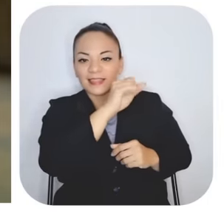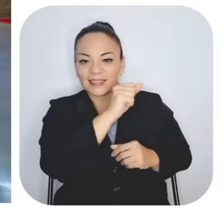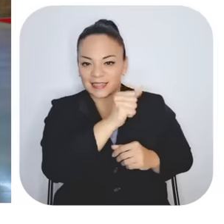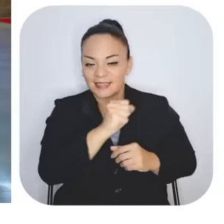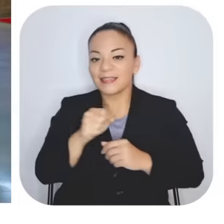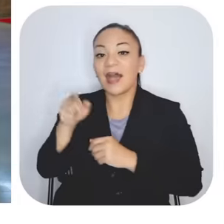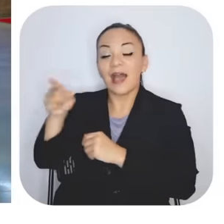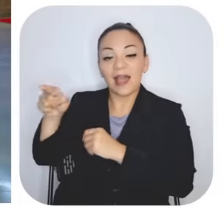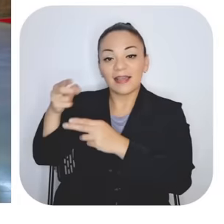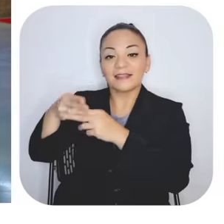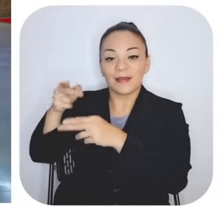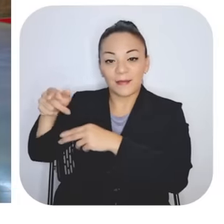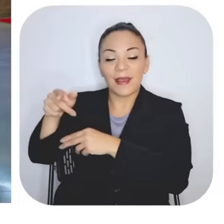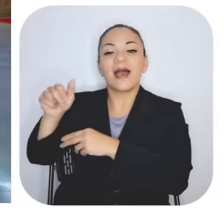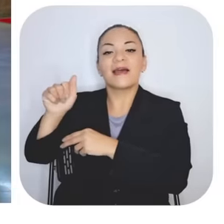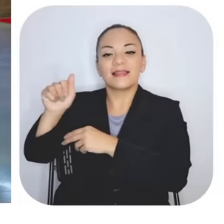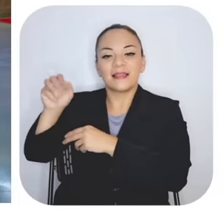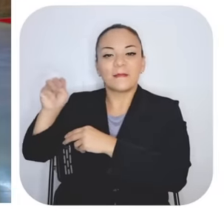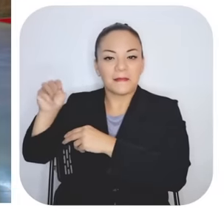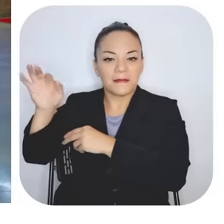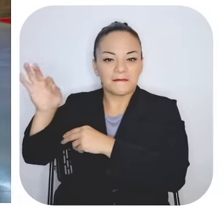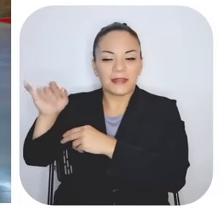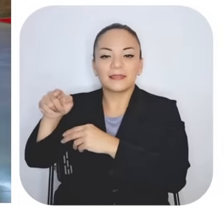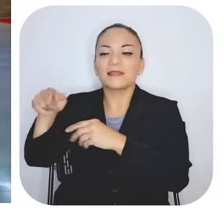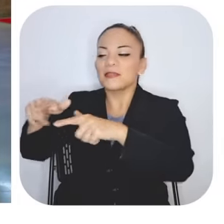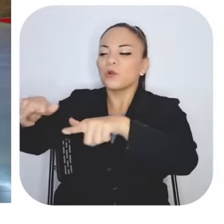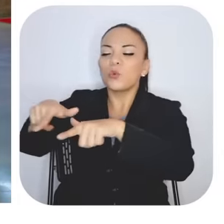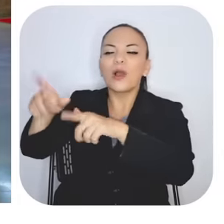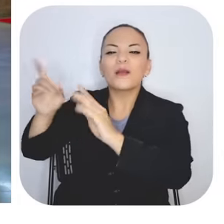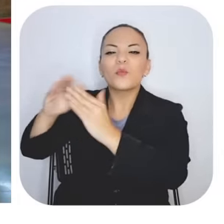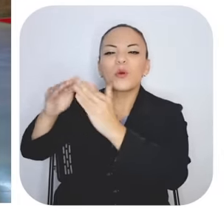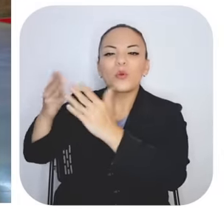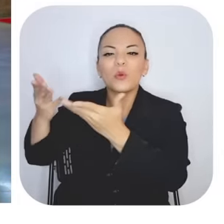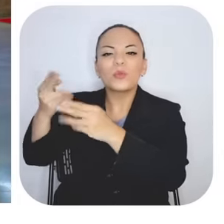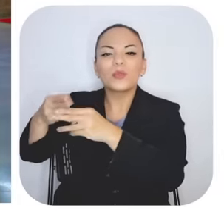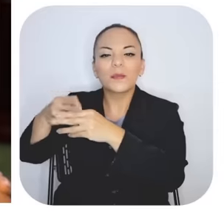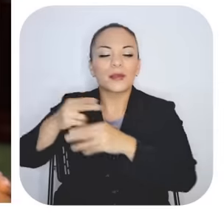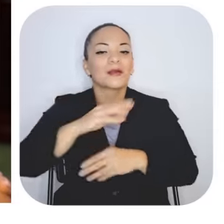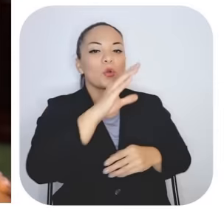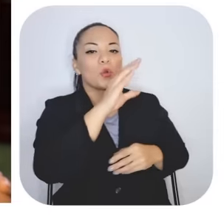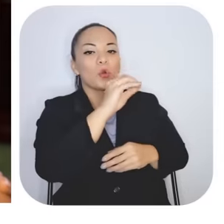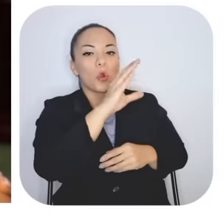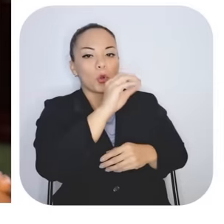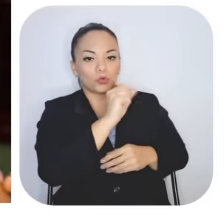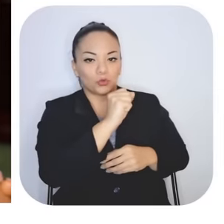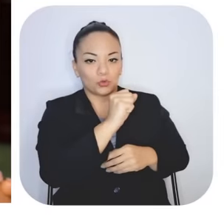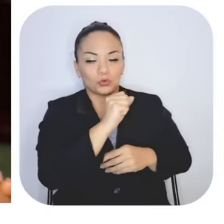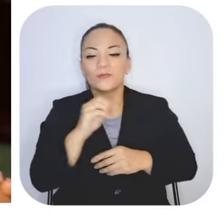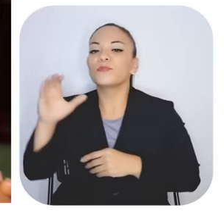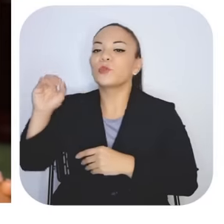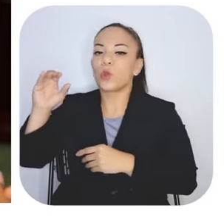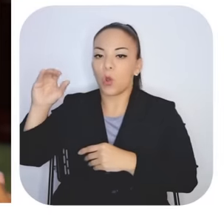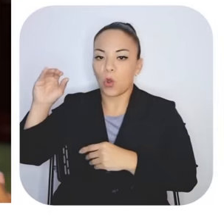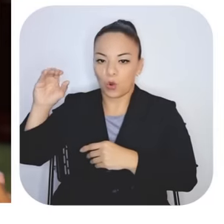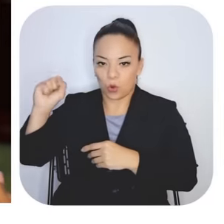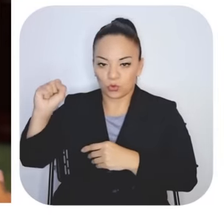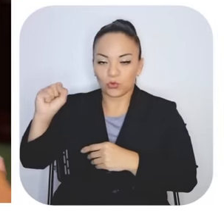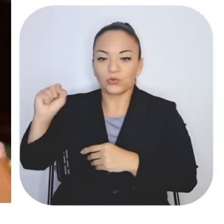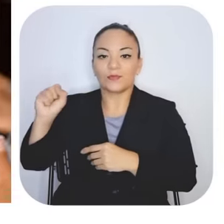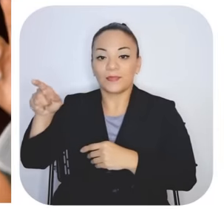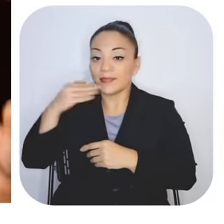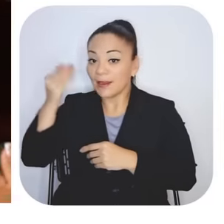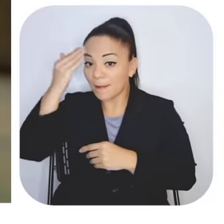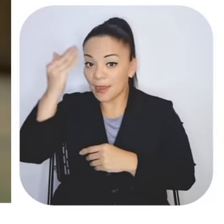Mata Freses es la escuela. ¿Y el poblado, el lugar? Cocos. Cocos. En